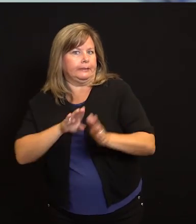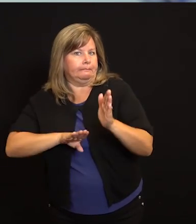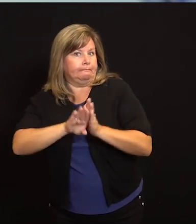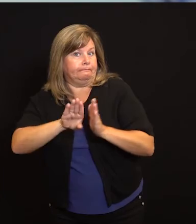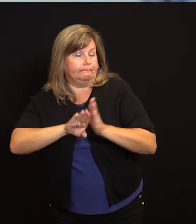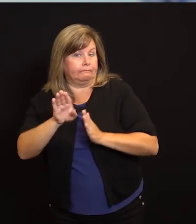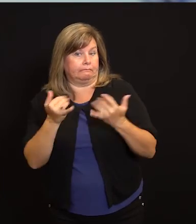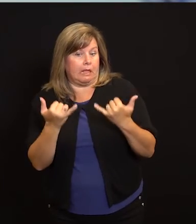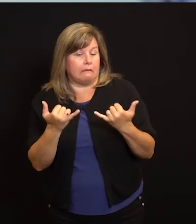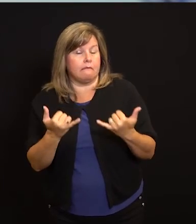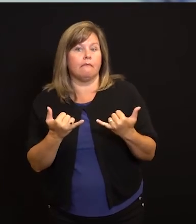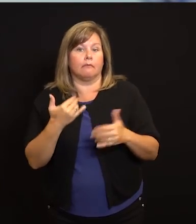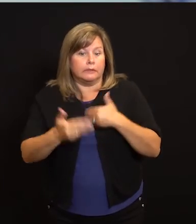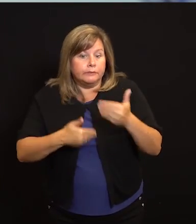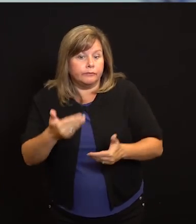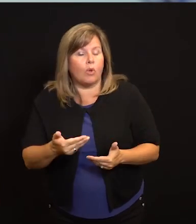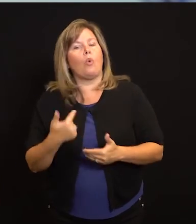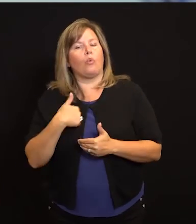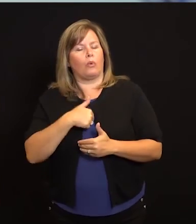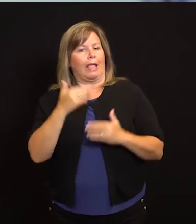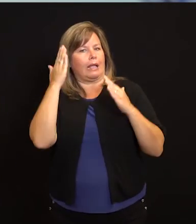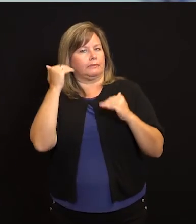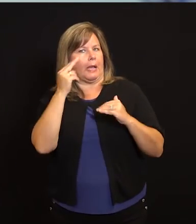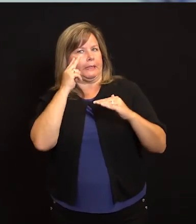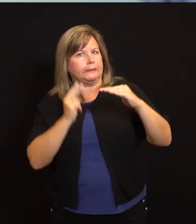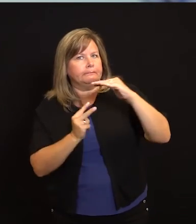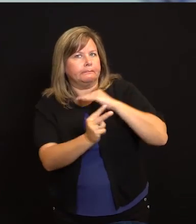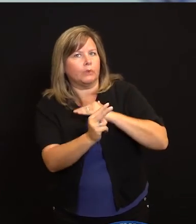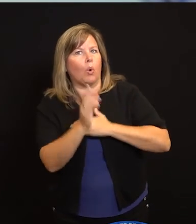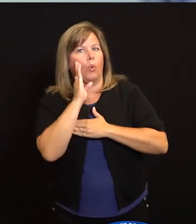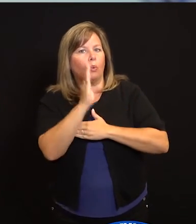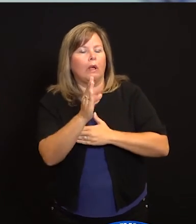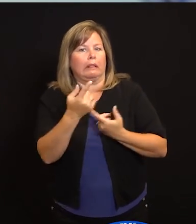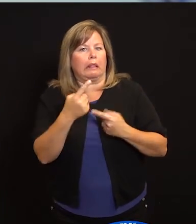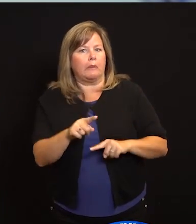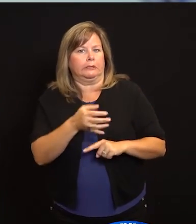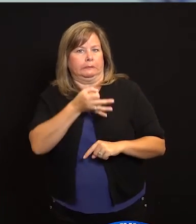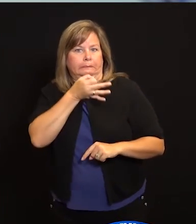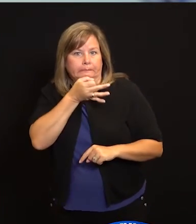mantense heroico y mantense saludable y volveré a hablar con ustedes muy pronto.